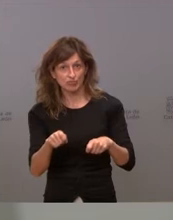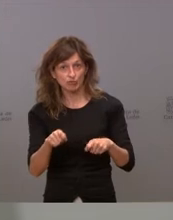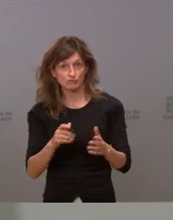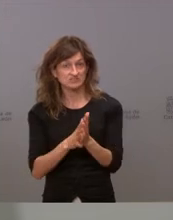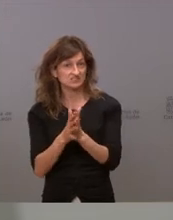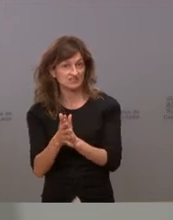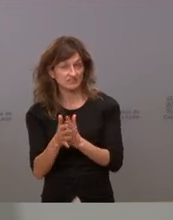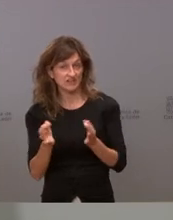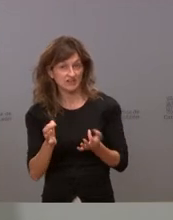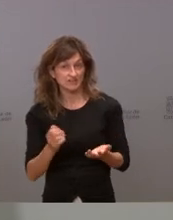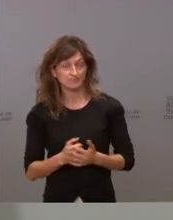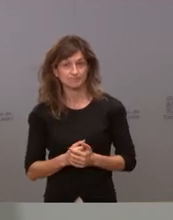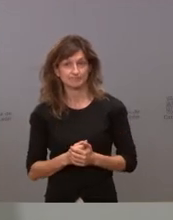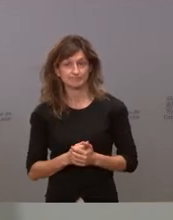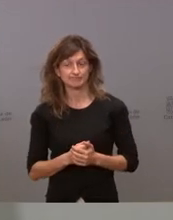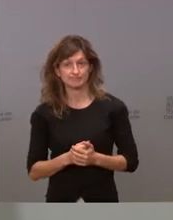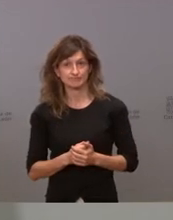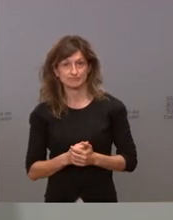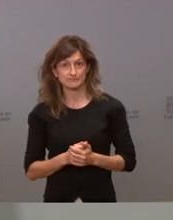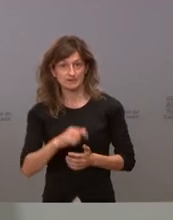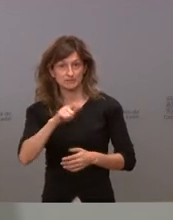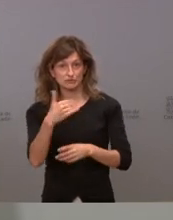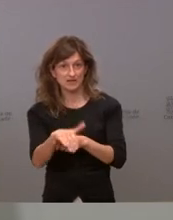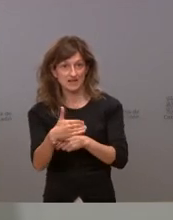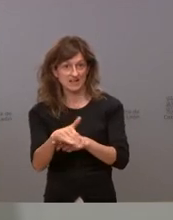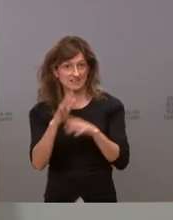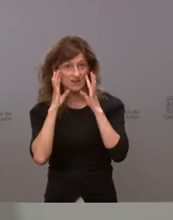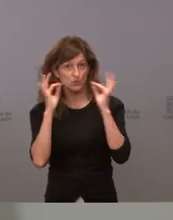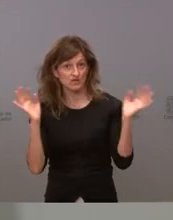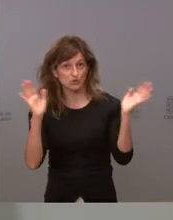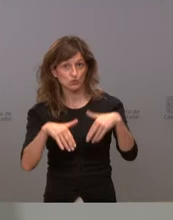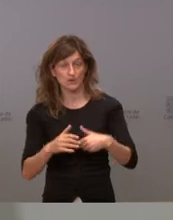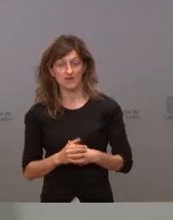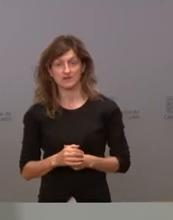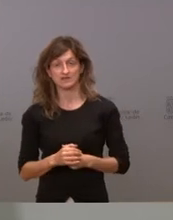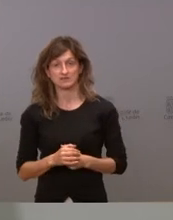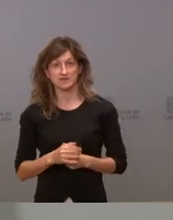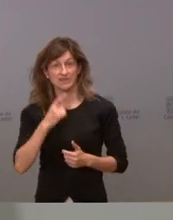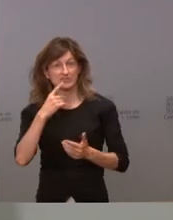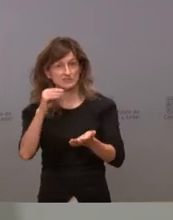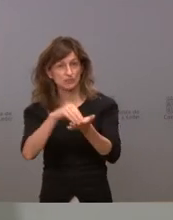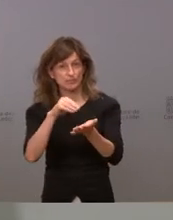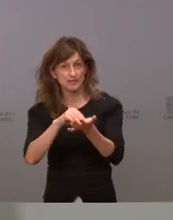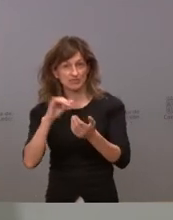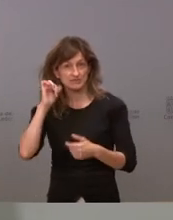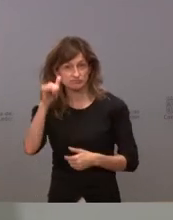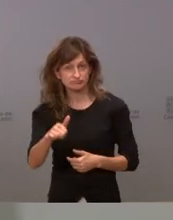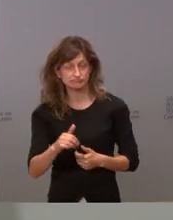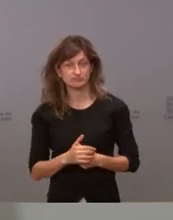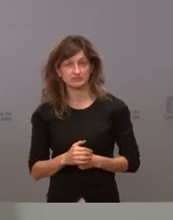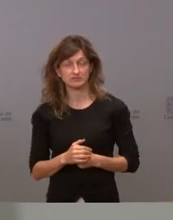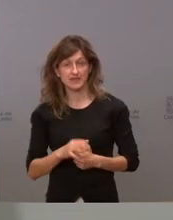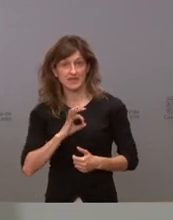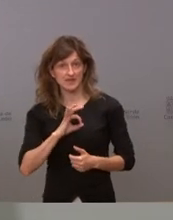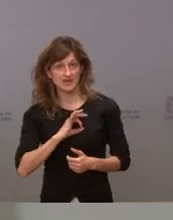y dejar a la gente en la calle no tiene sentido es que lo hemos dicho todas las veces lo dijimos en